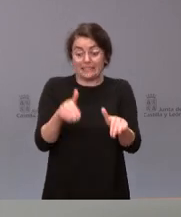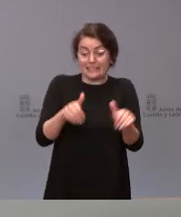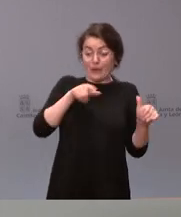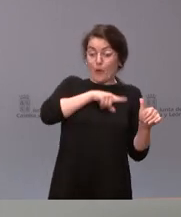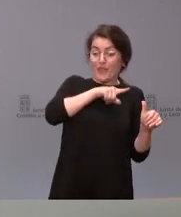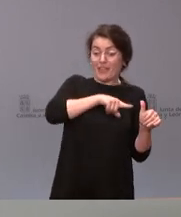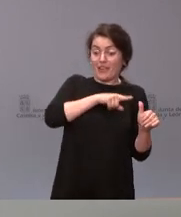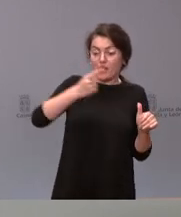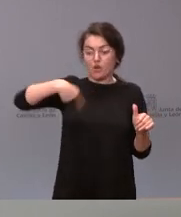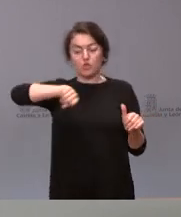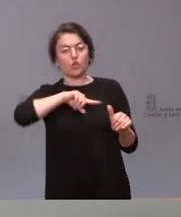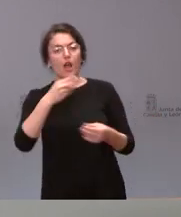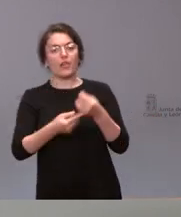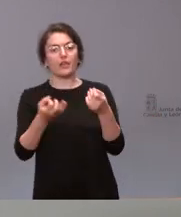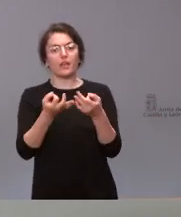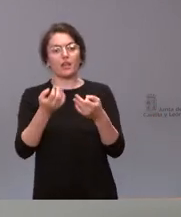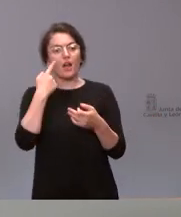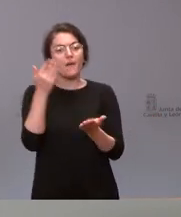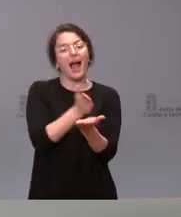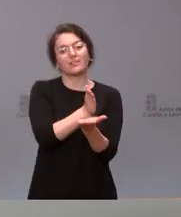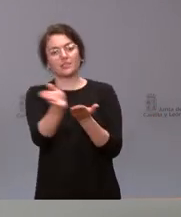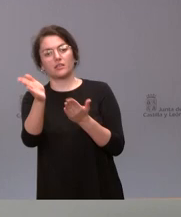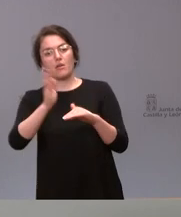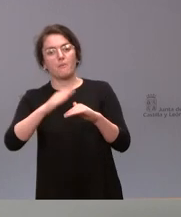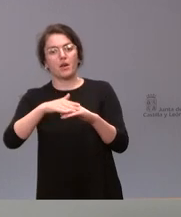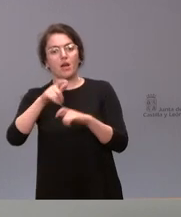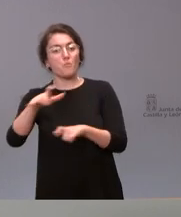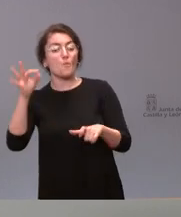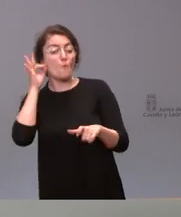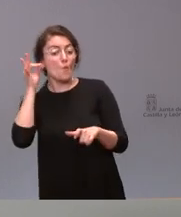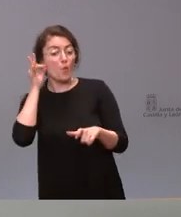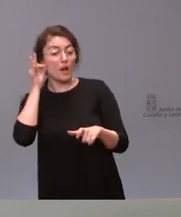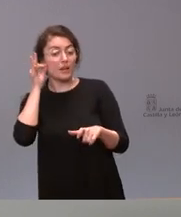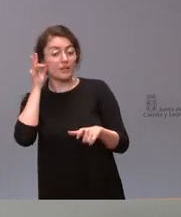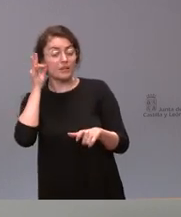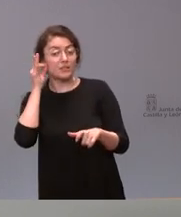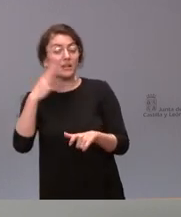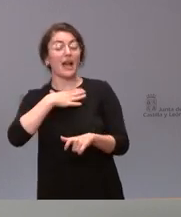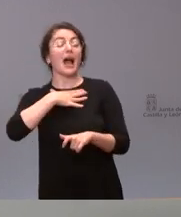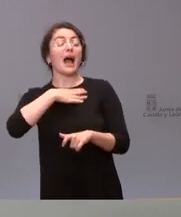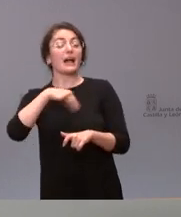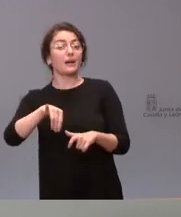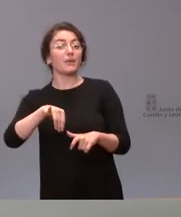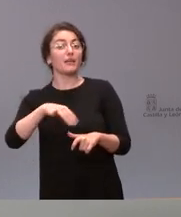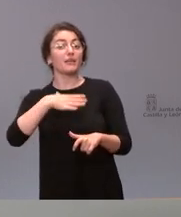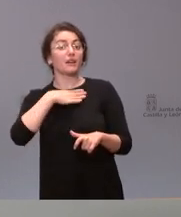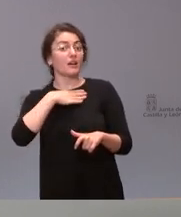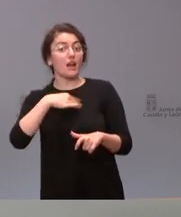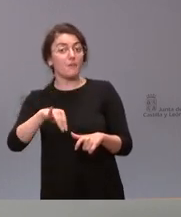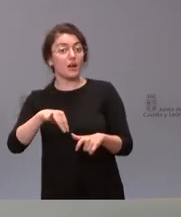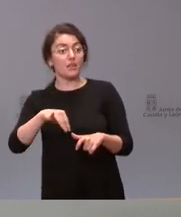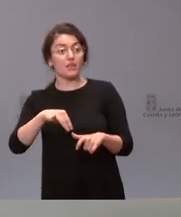nosotros tenemos que buscar fórmulas alternativas para que las mujeres puedan obtener la aplicación